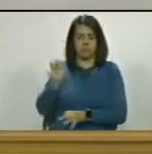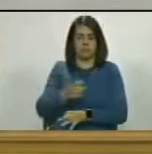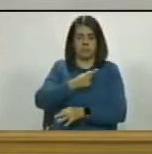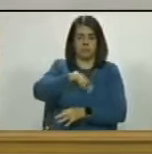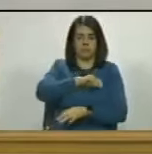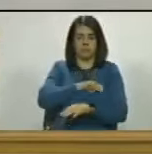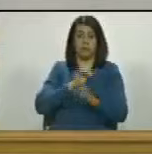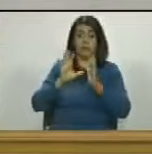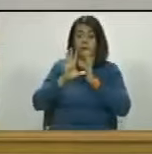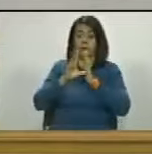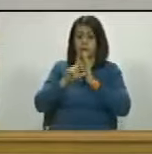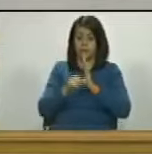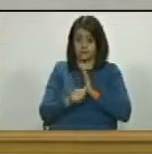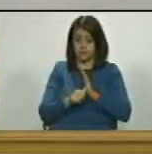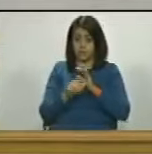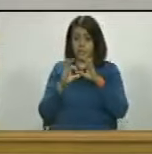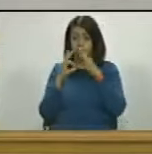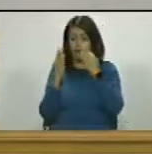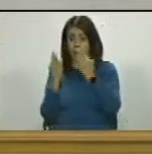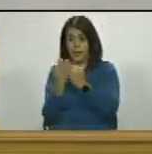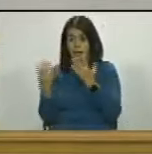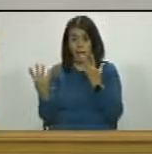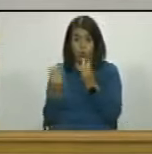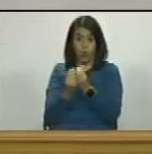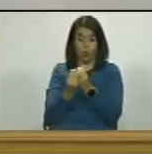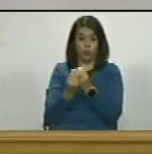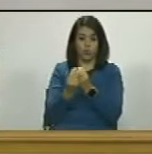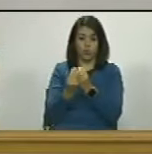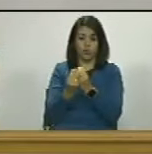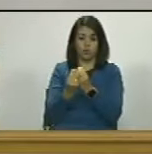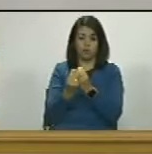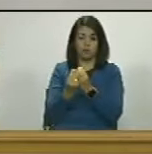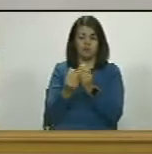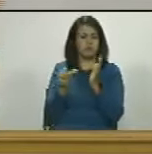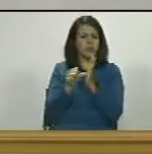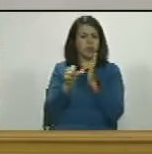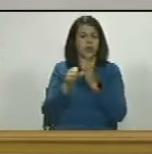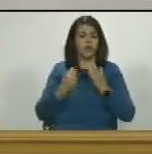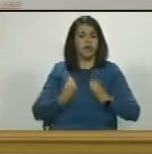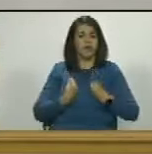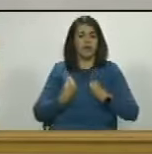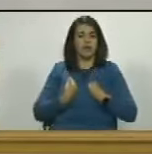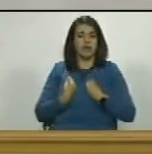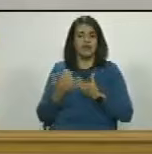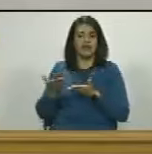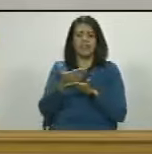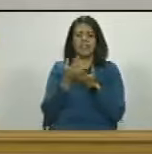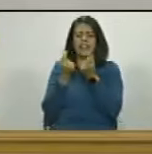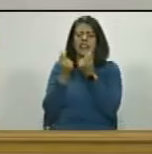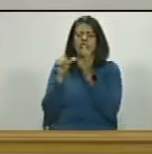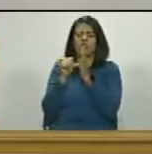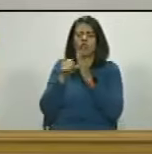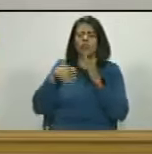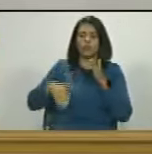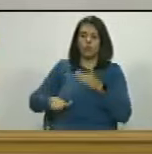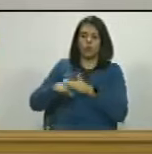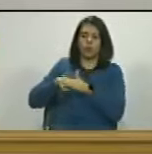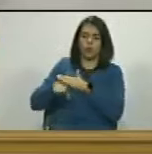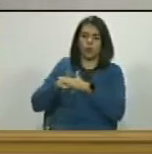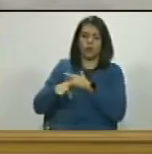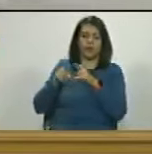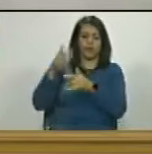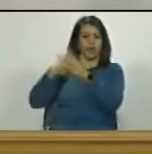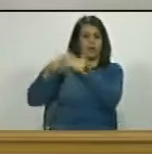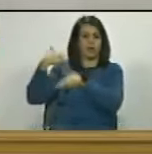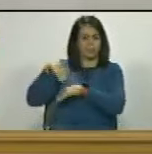por corrupto él y sus familiares viva ¿de dónde saca plata a Antonio Ledesma? desde